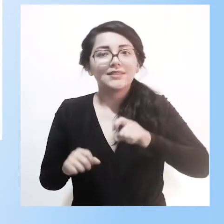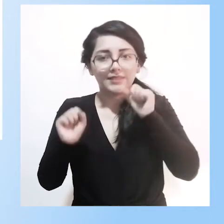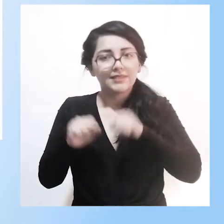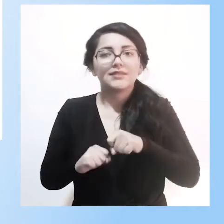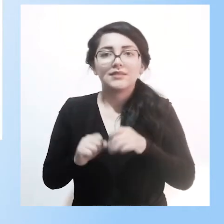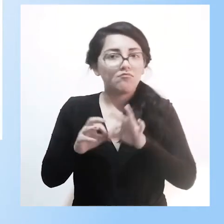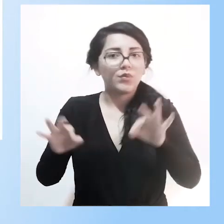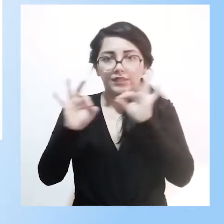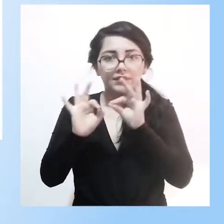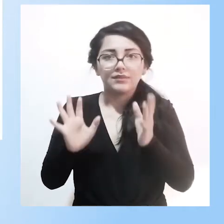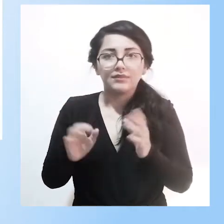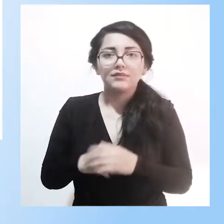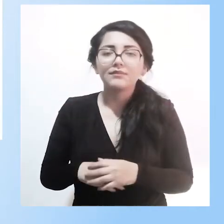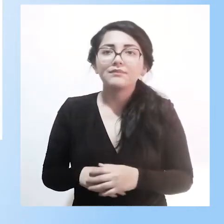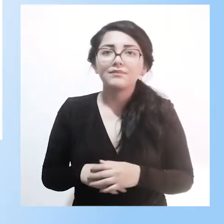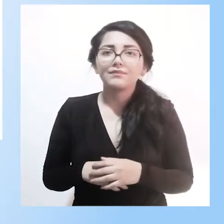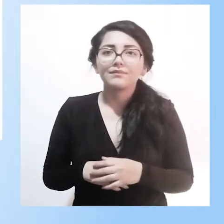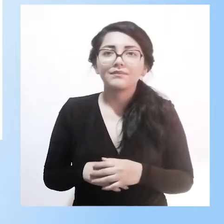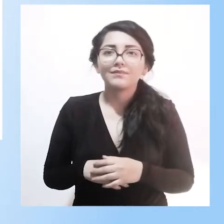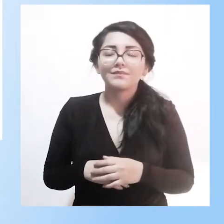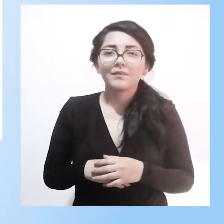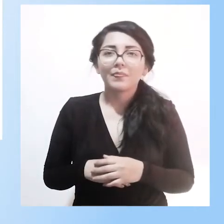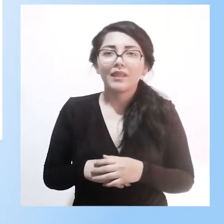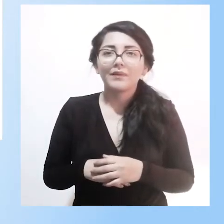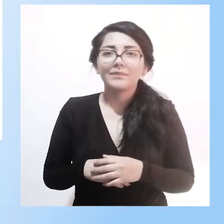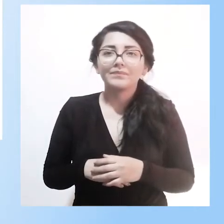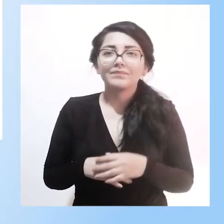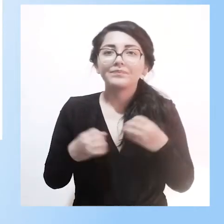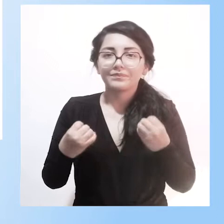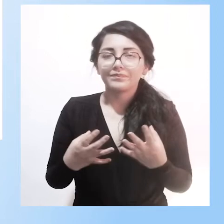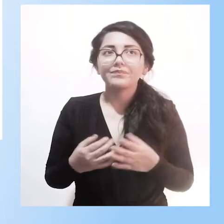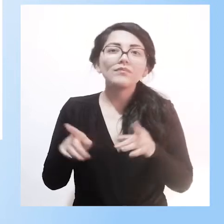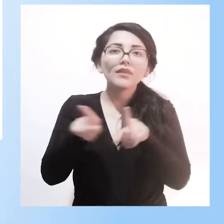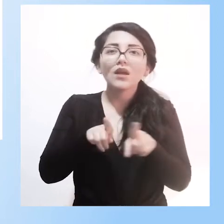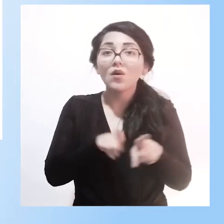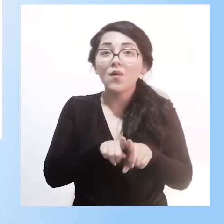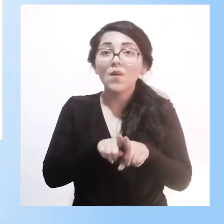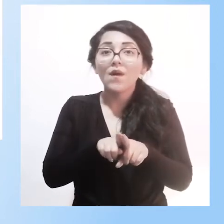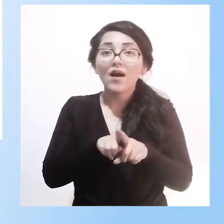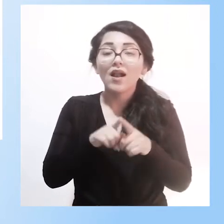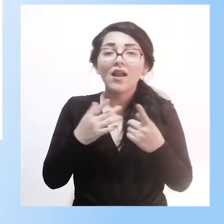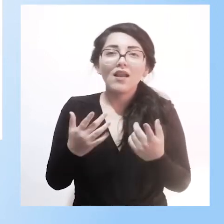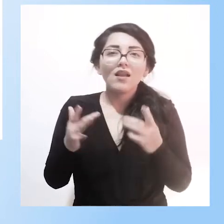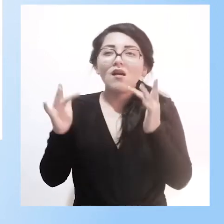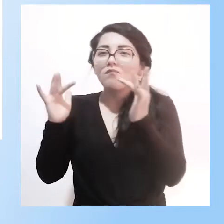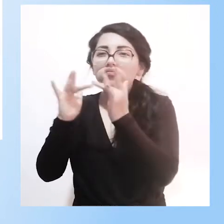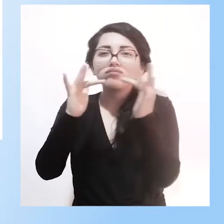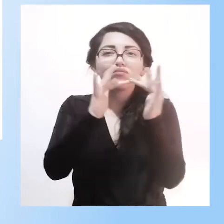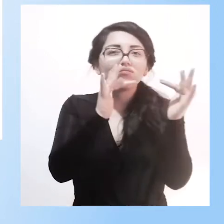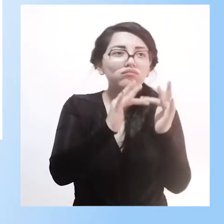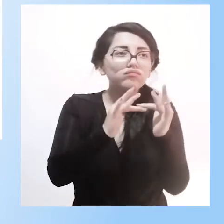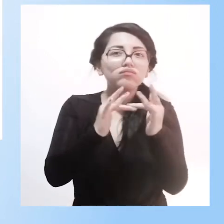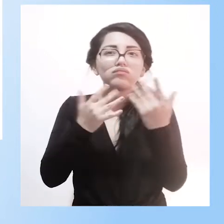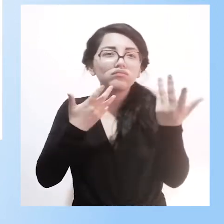por supuesto que además la coordinación en estos casos